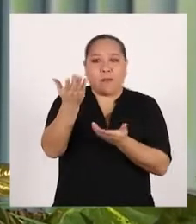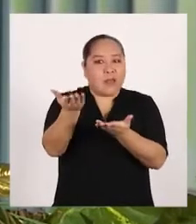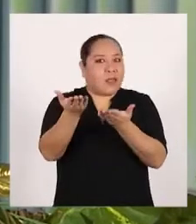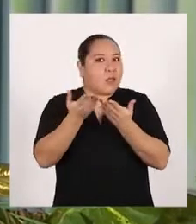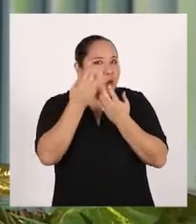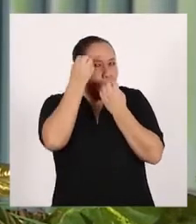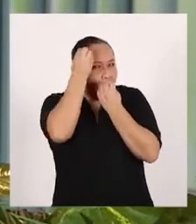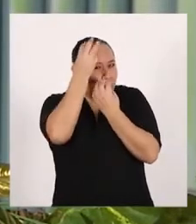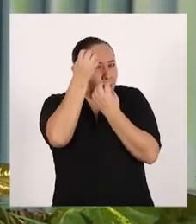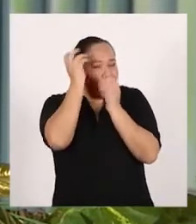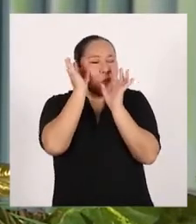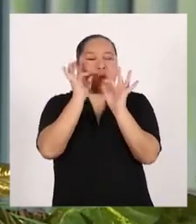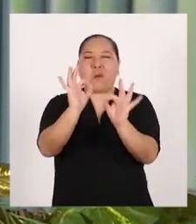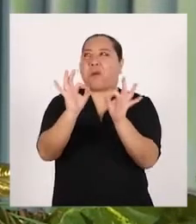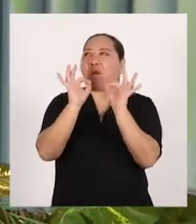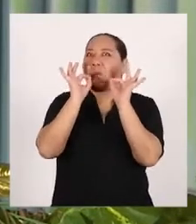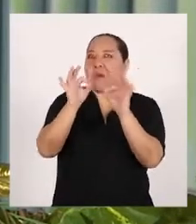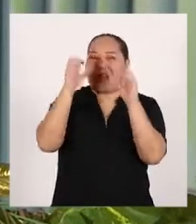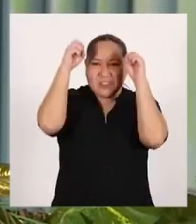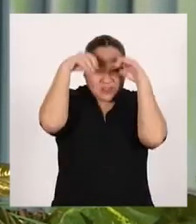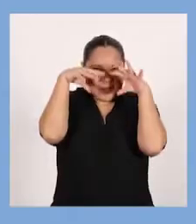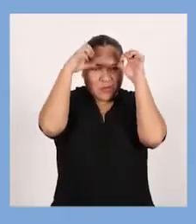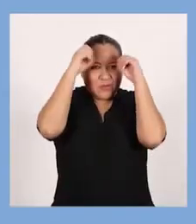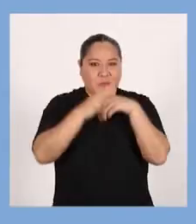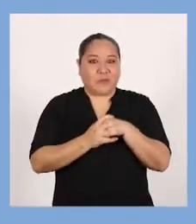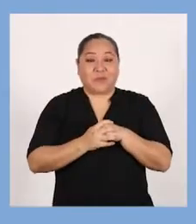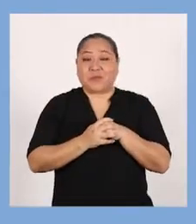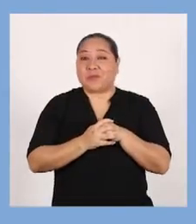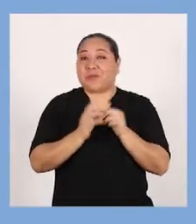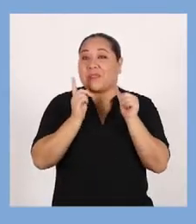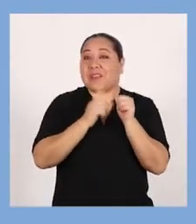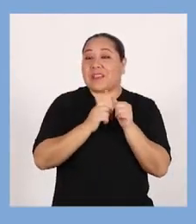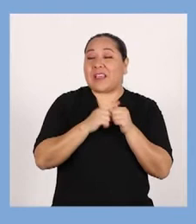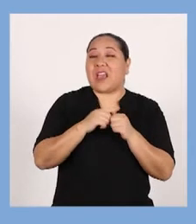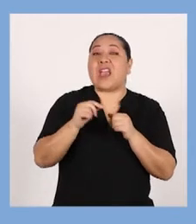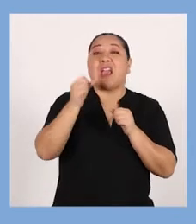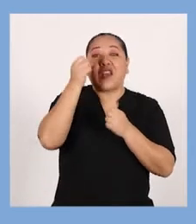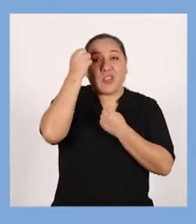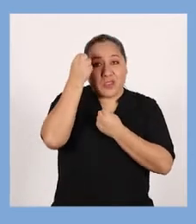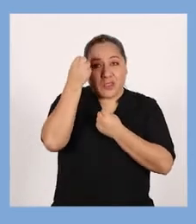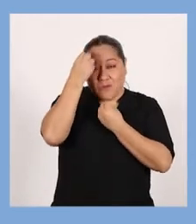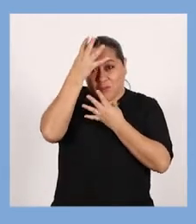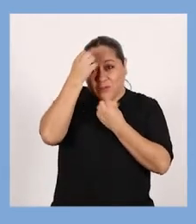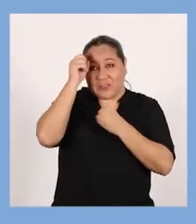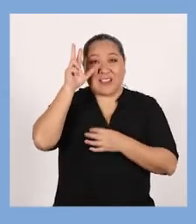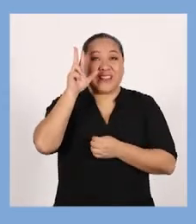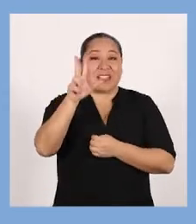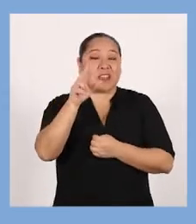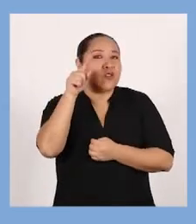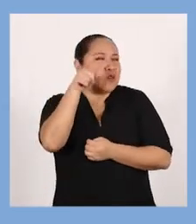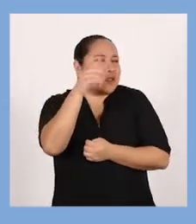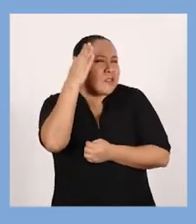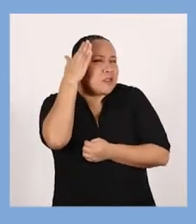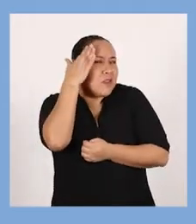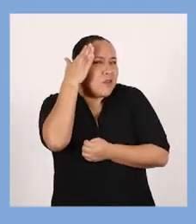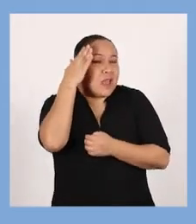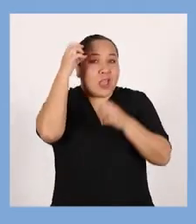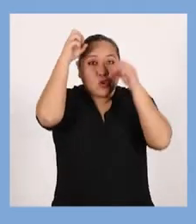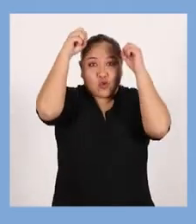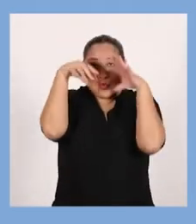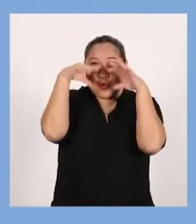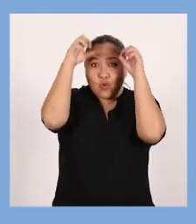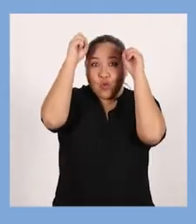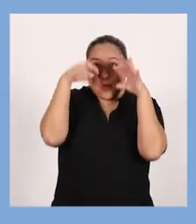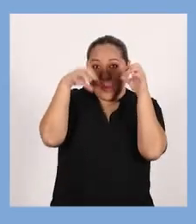han pasado un dato increíble sobre la lluvia Dato número tres ¿Sabían que las